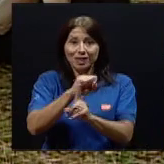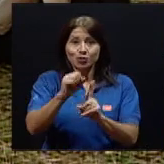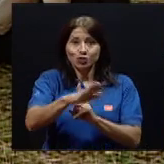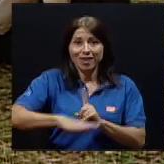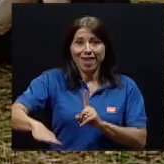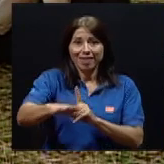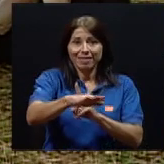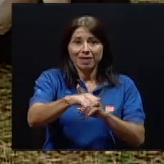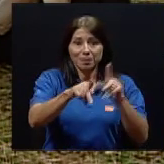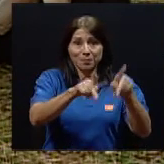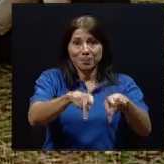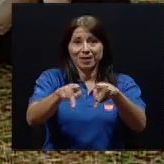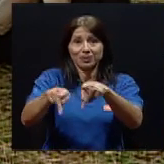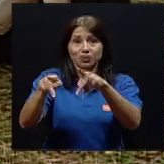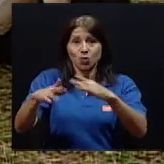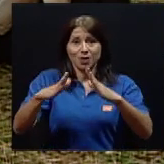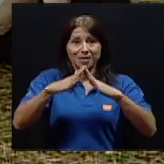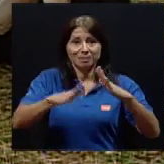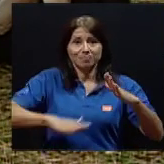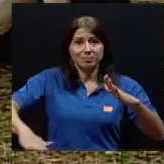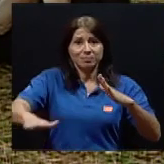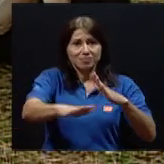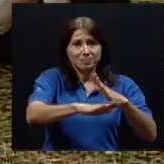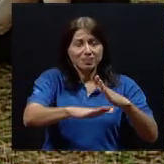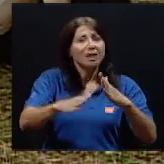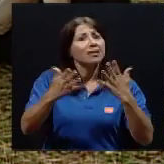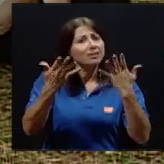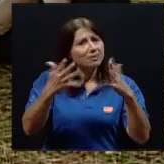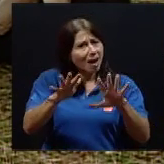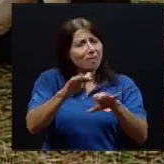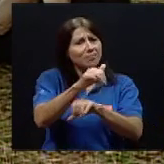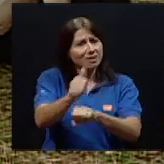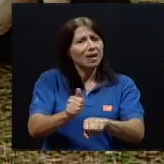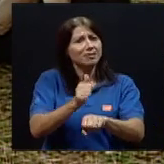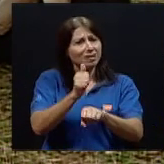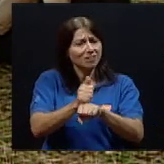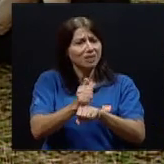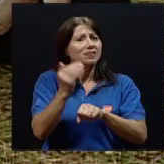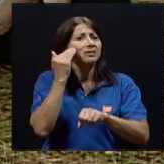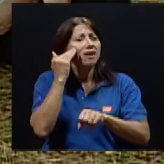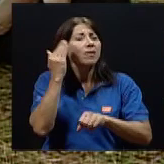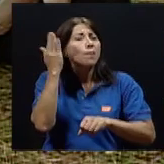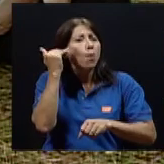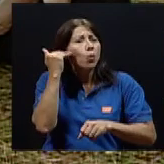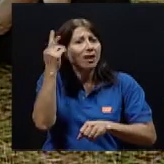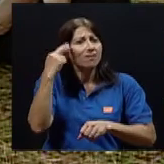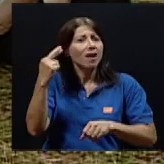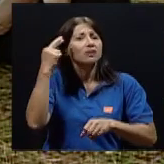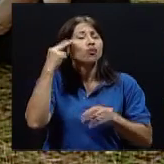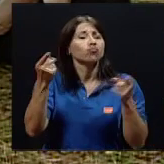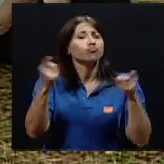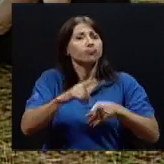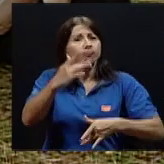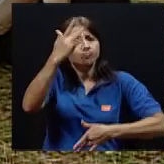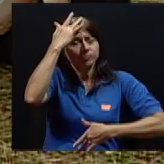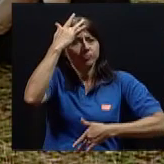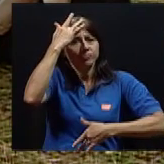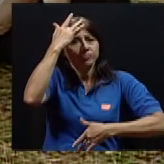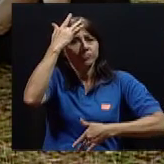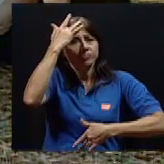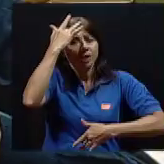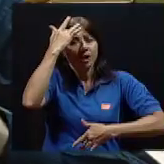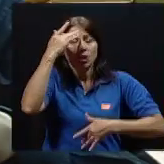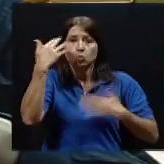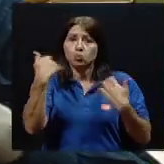la población del país están bien establecidas las causas de las complicaciones más importantes, tanto a nivel crónico como a nivel